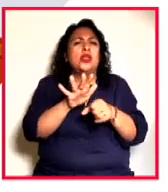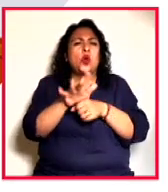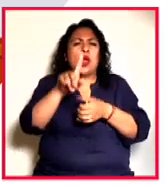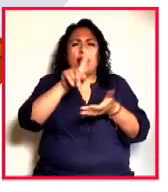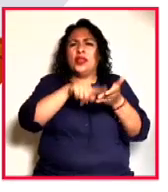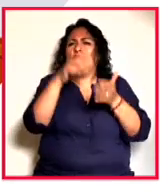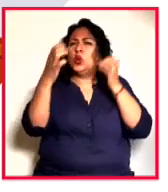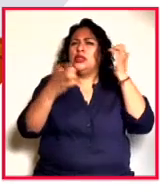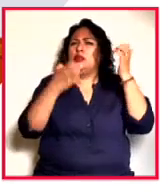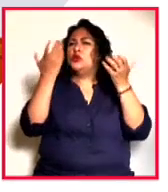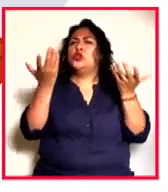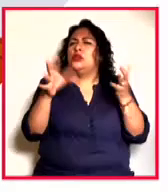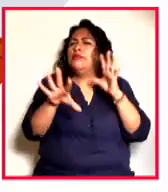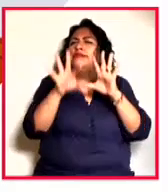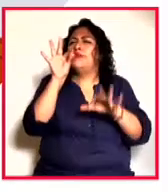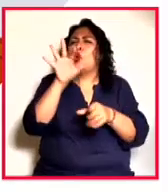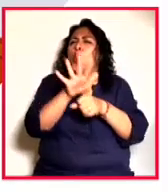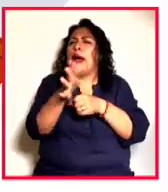exposición?